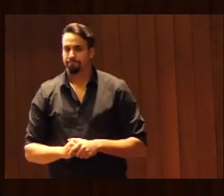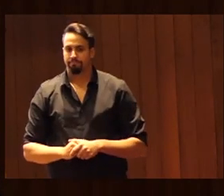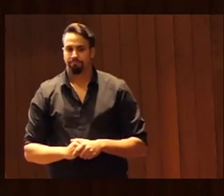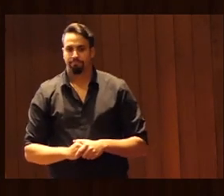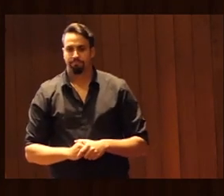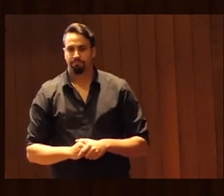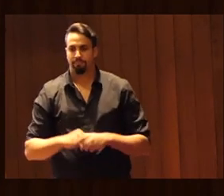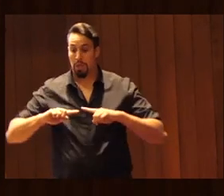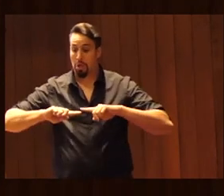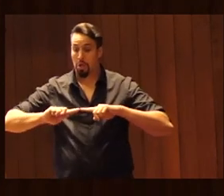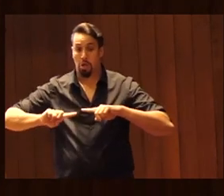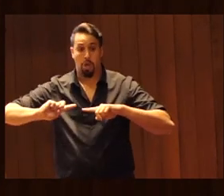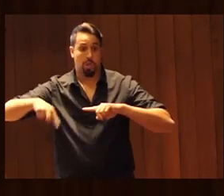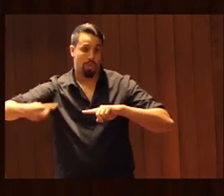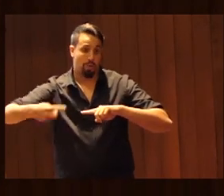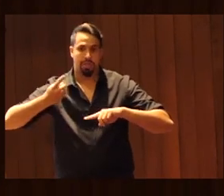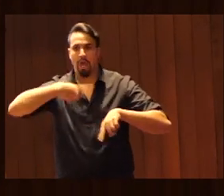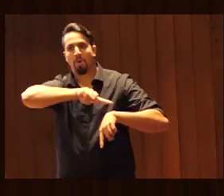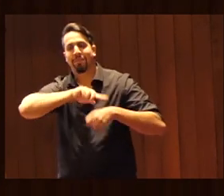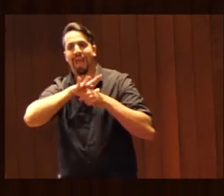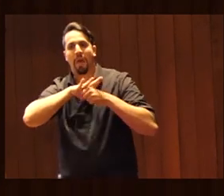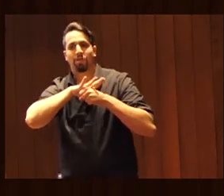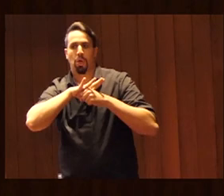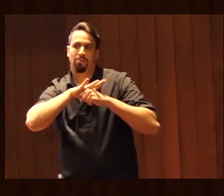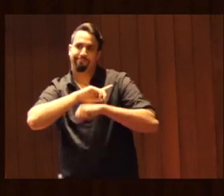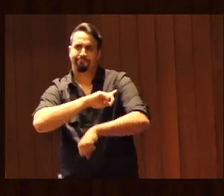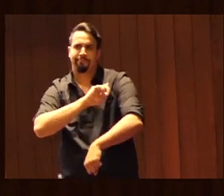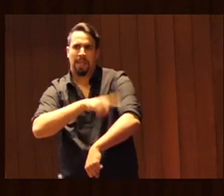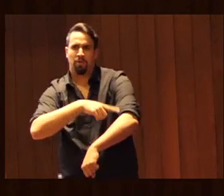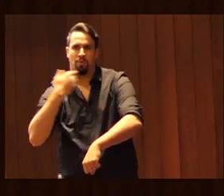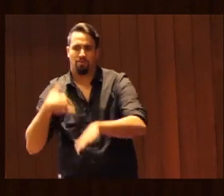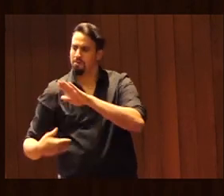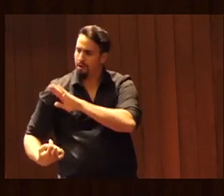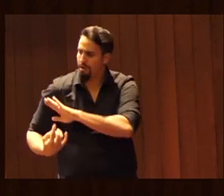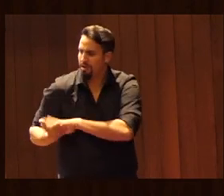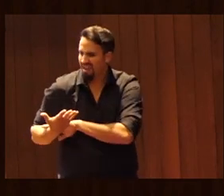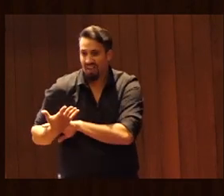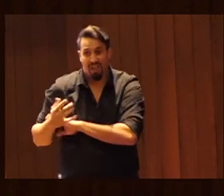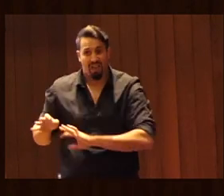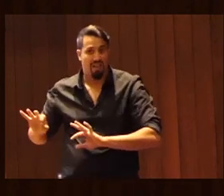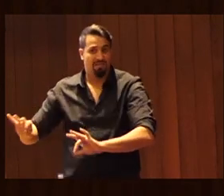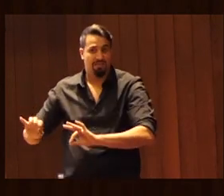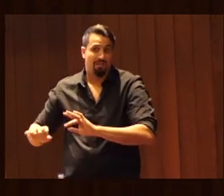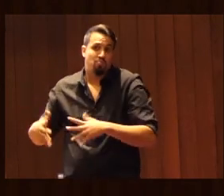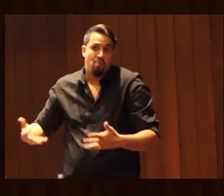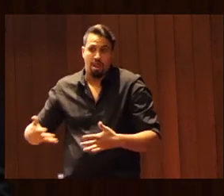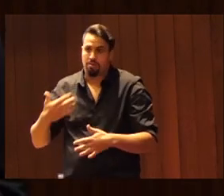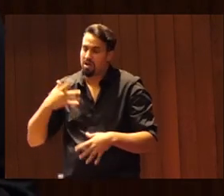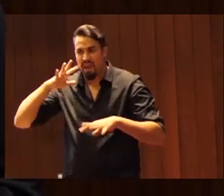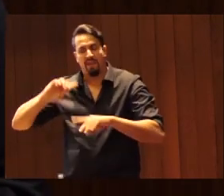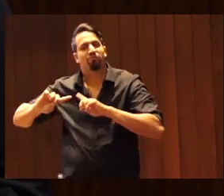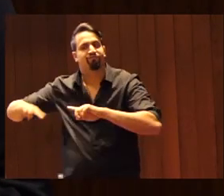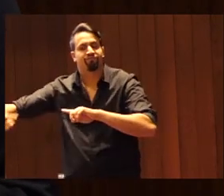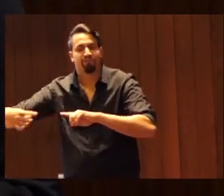Las consecuencias de que el ámbito deportivo ya se haya creado de esta forma han sido muy grandes